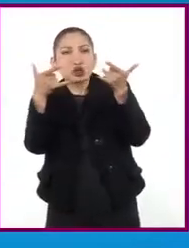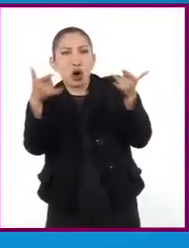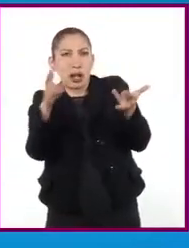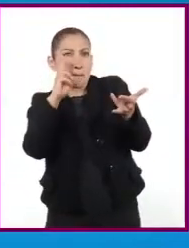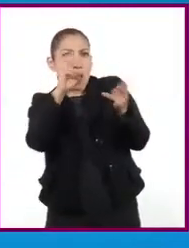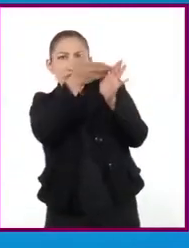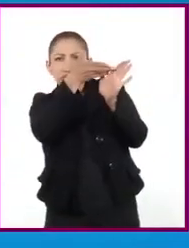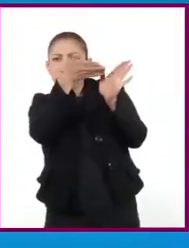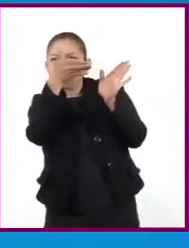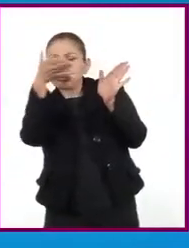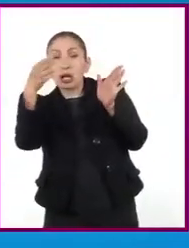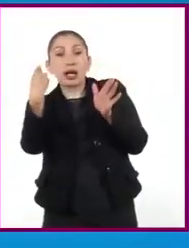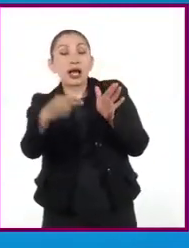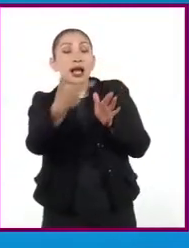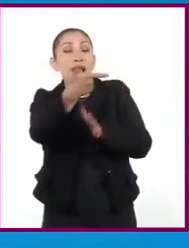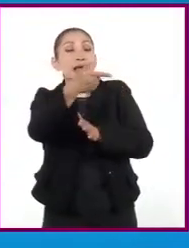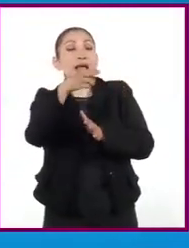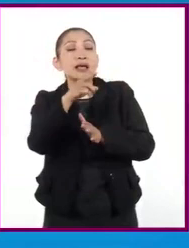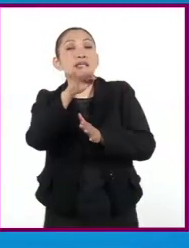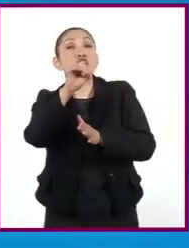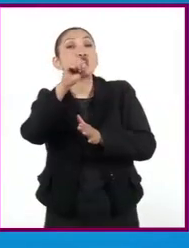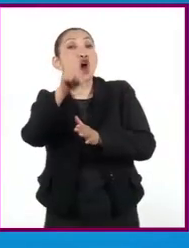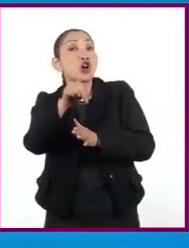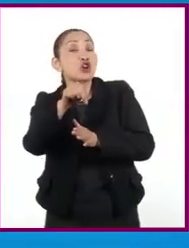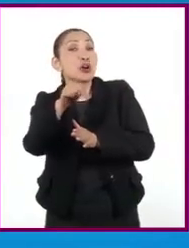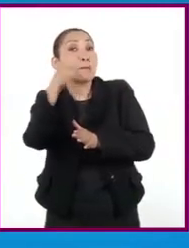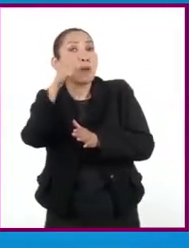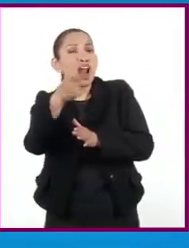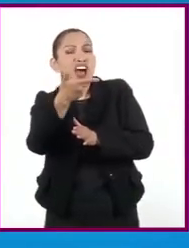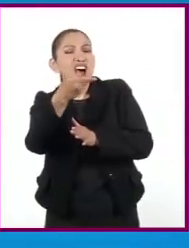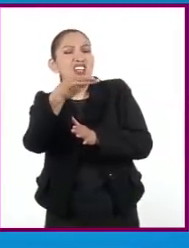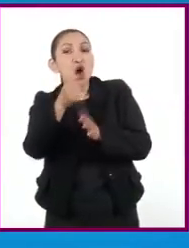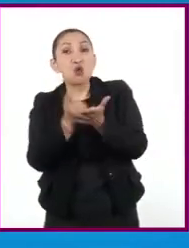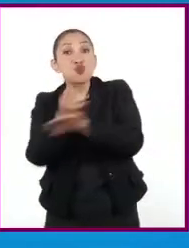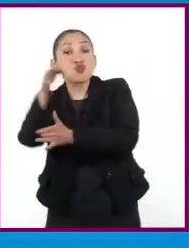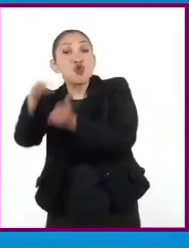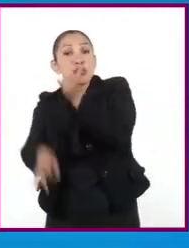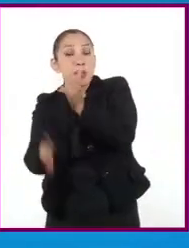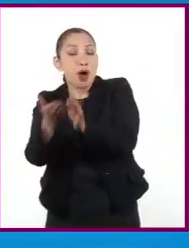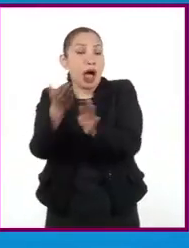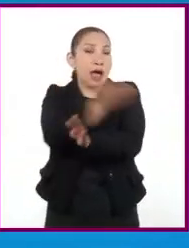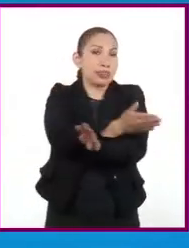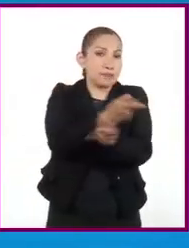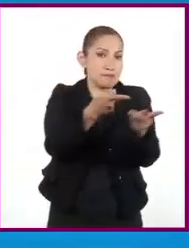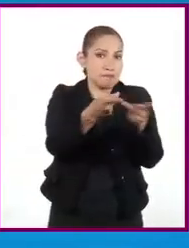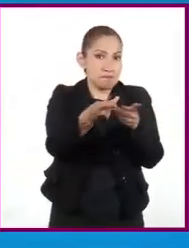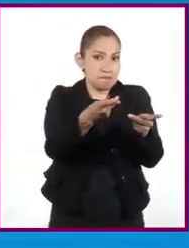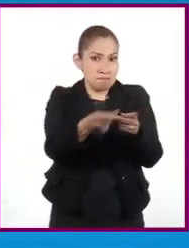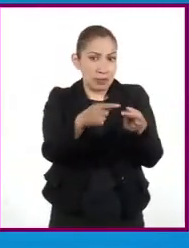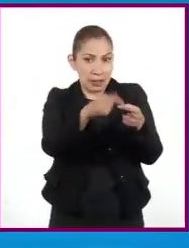va a ver en la película se conoce como guión. Pero para llegar al guión definitivo, hay varias instancias.